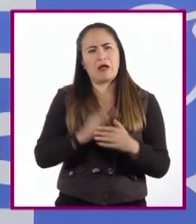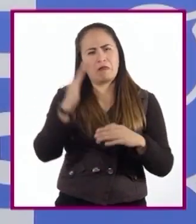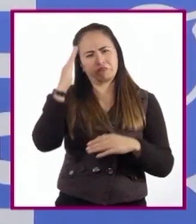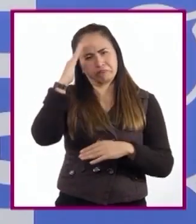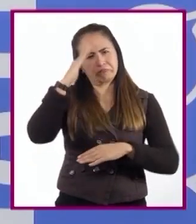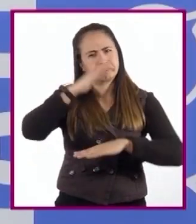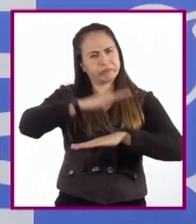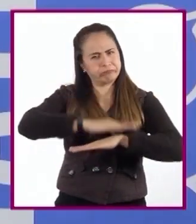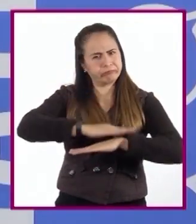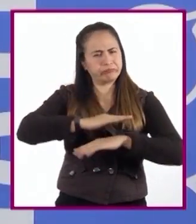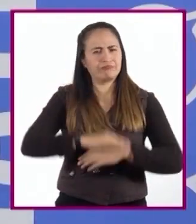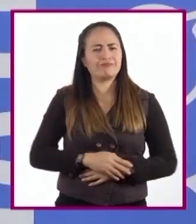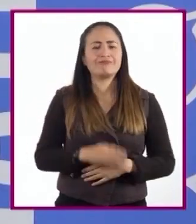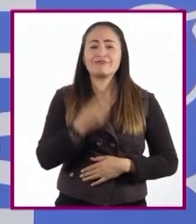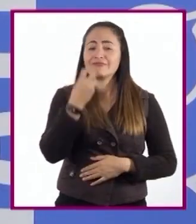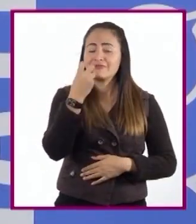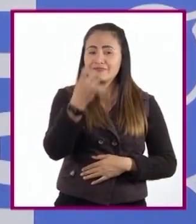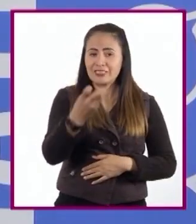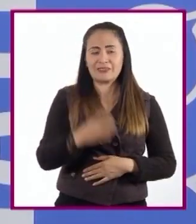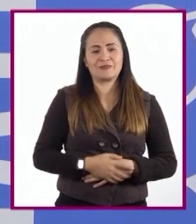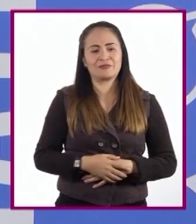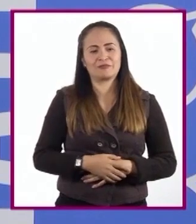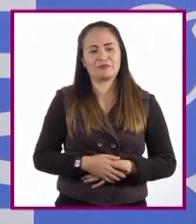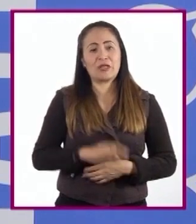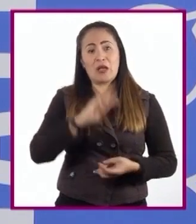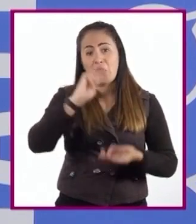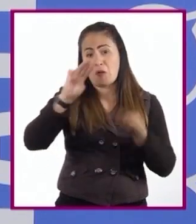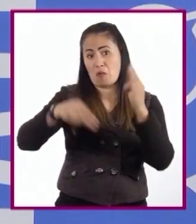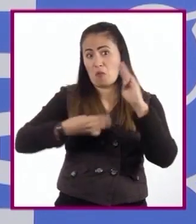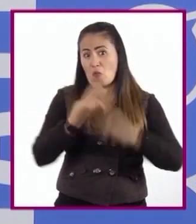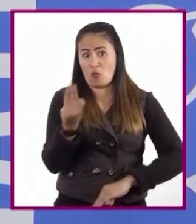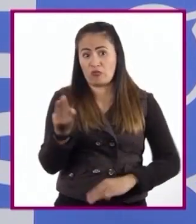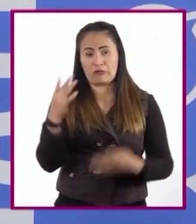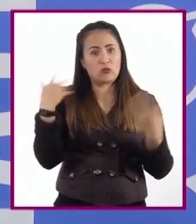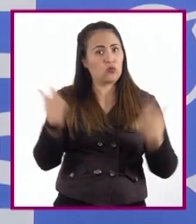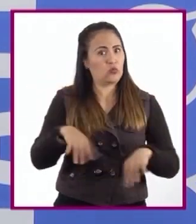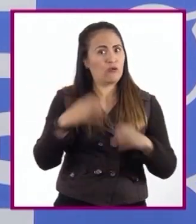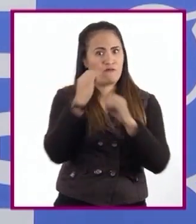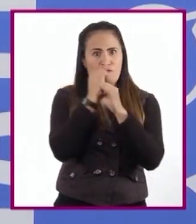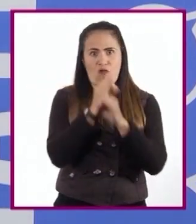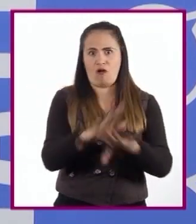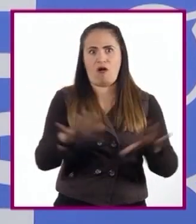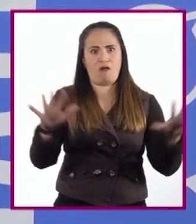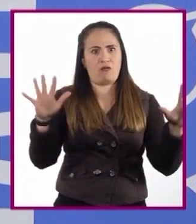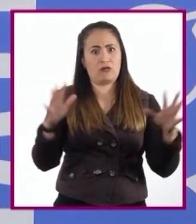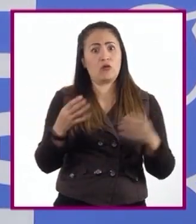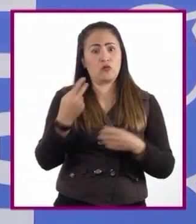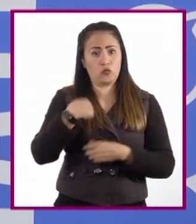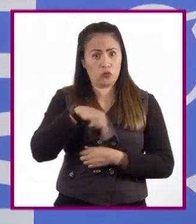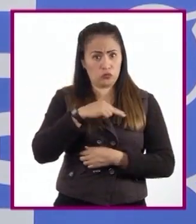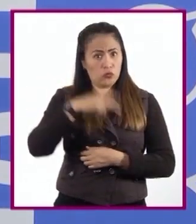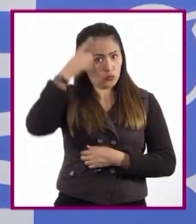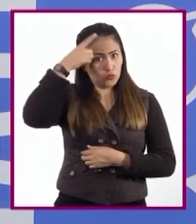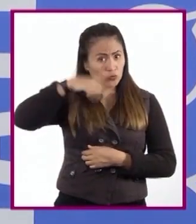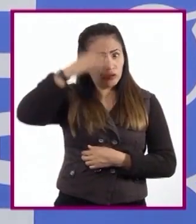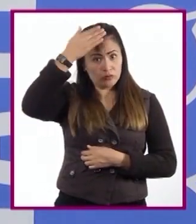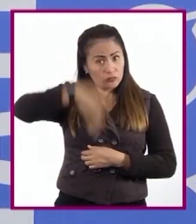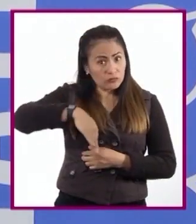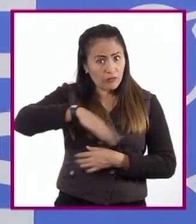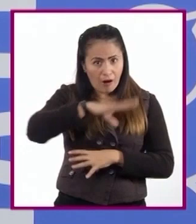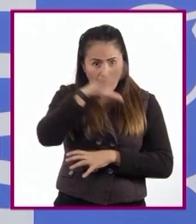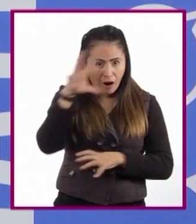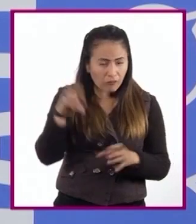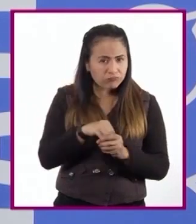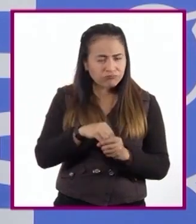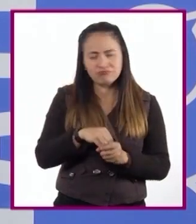¡Claro! Porque en el mundo corre una gran cantidad de información y no somos dueños de toda ella. Escuchar